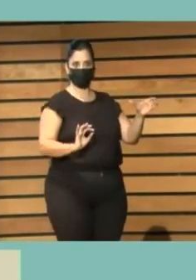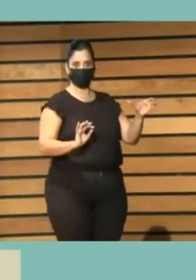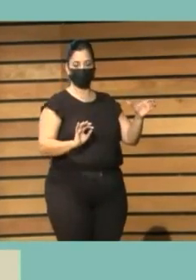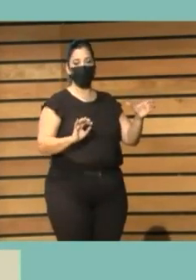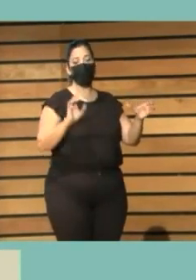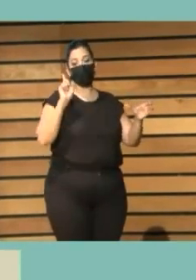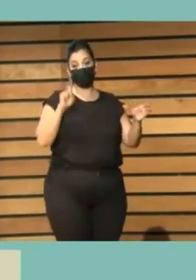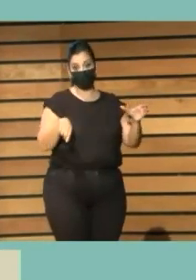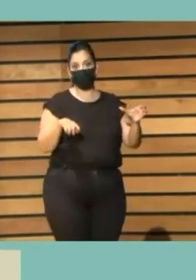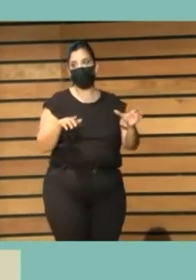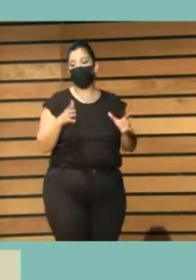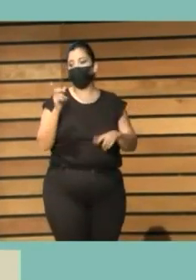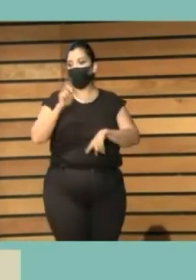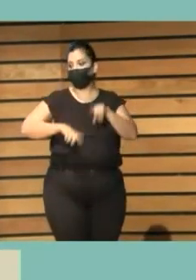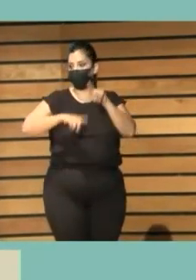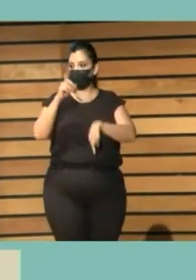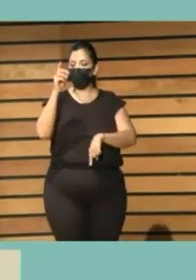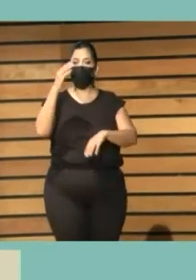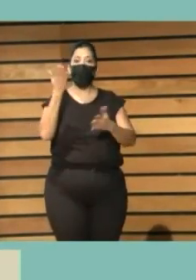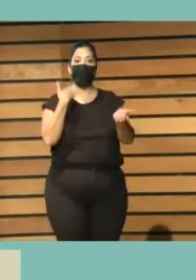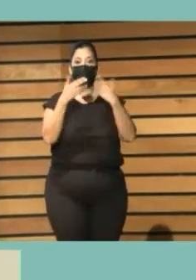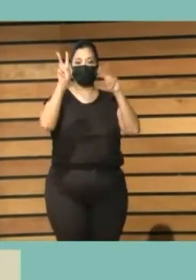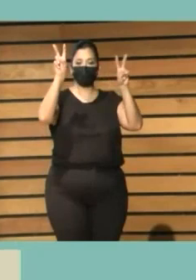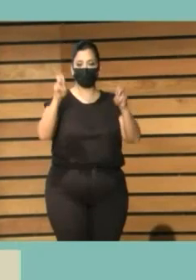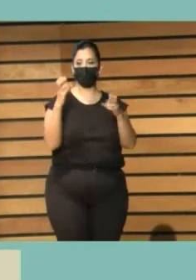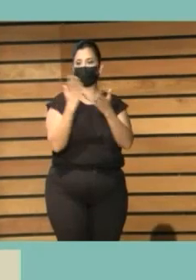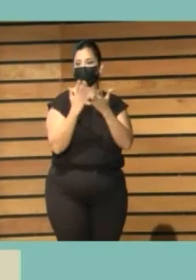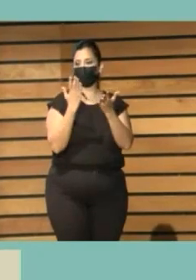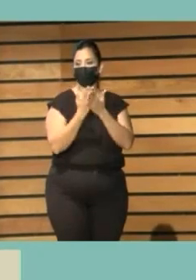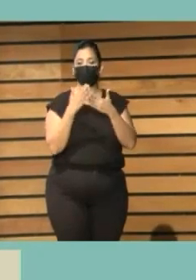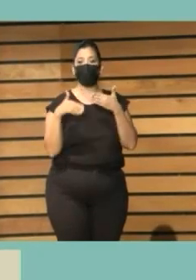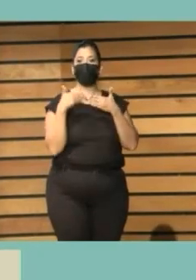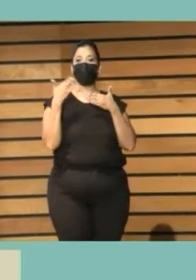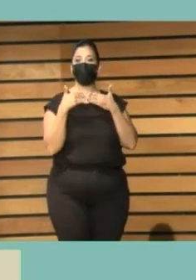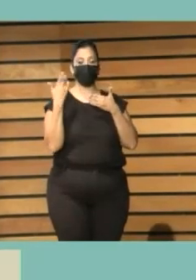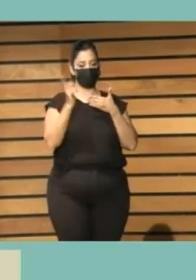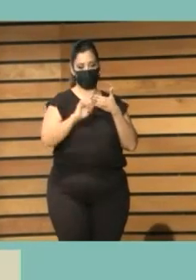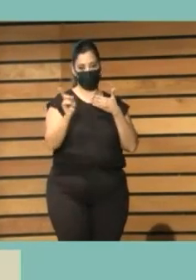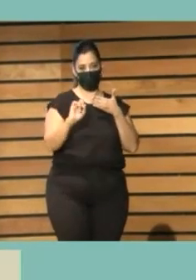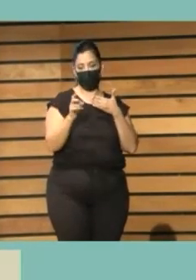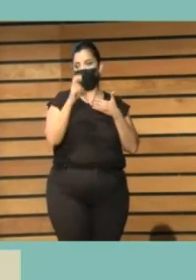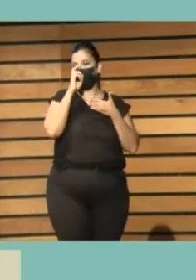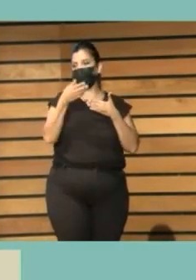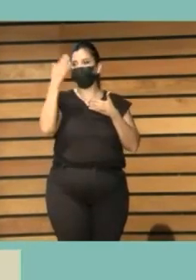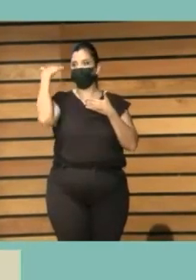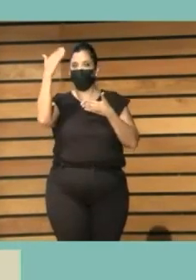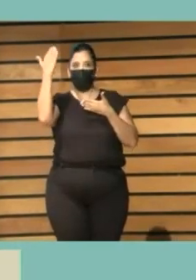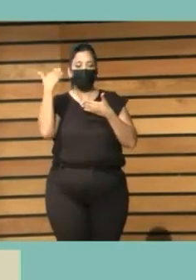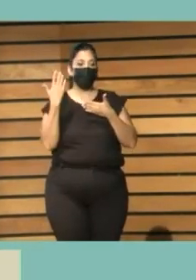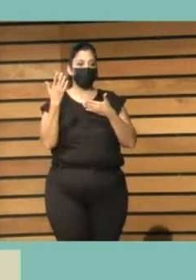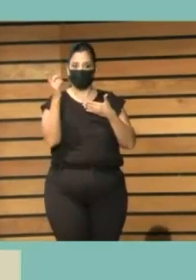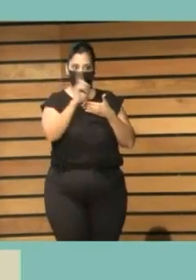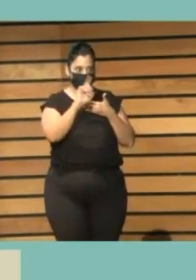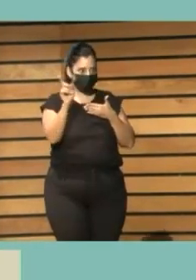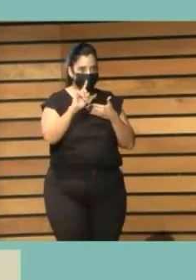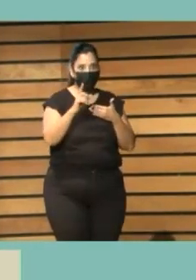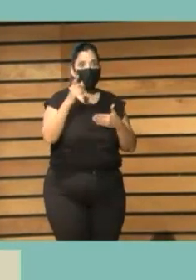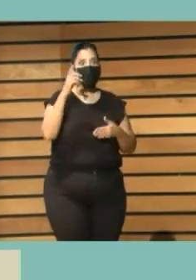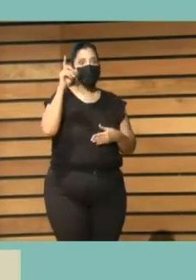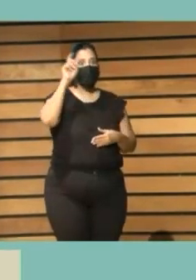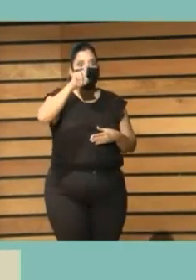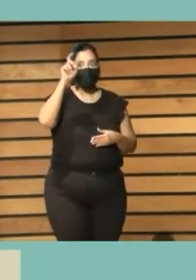veces hablamos de la escuela como un lugar en el que no se innova, en el que no se trabaja. Y en la escuela hay maestros y docentes que han hecho trabajos